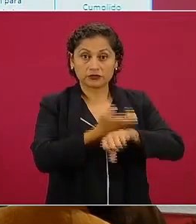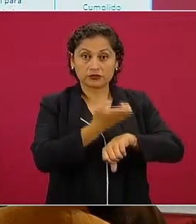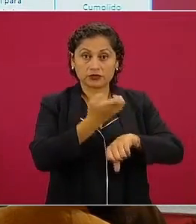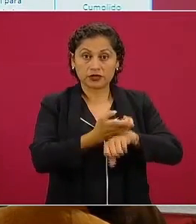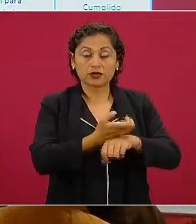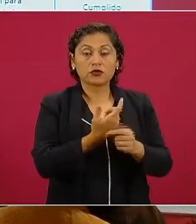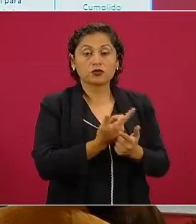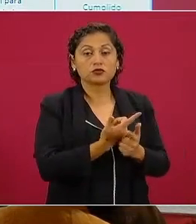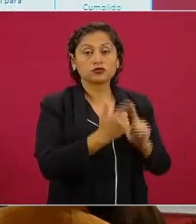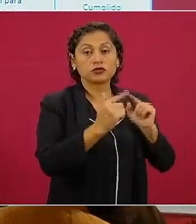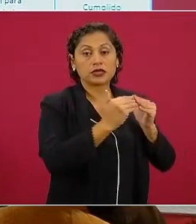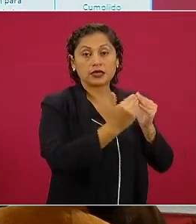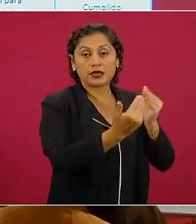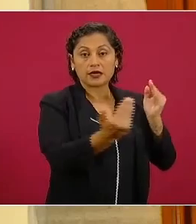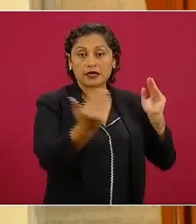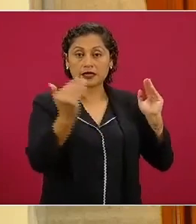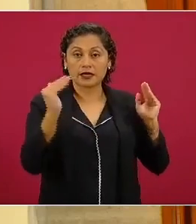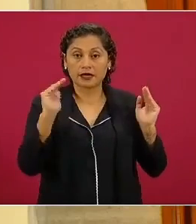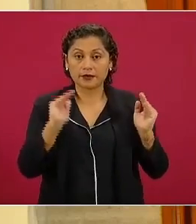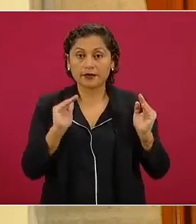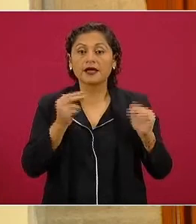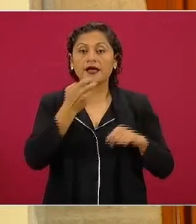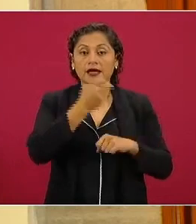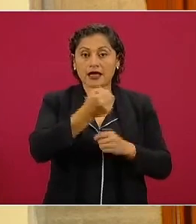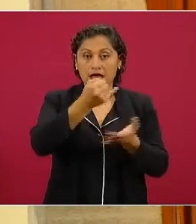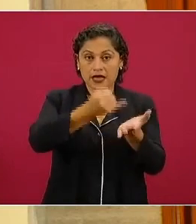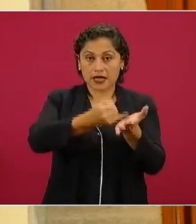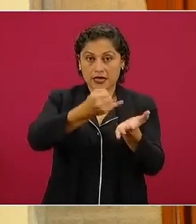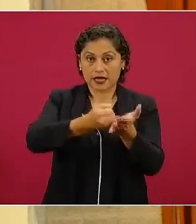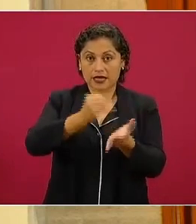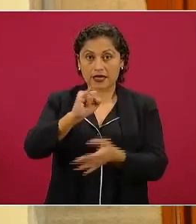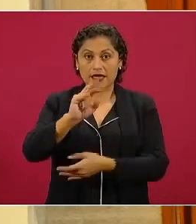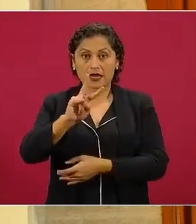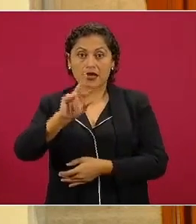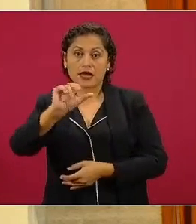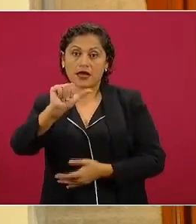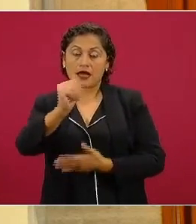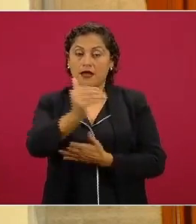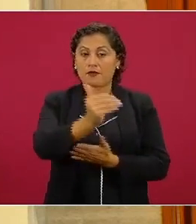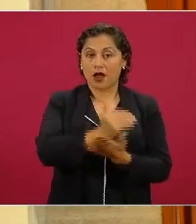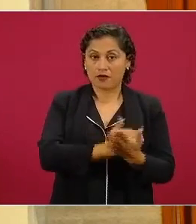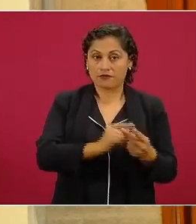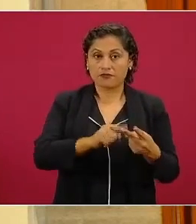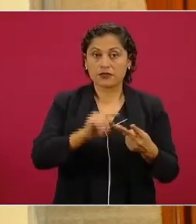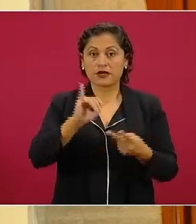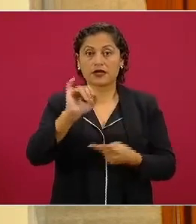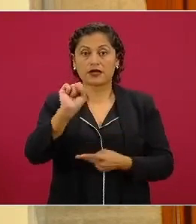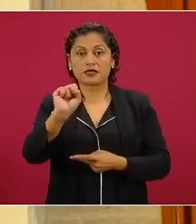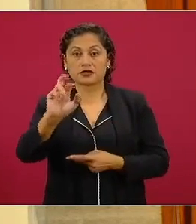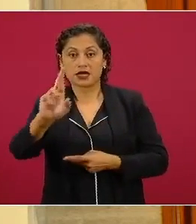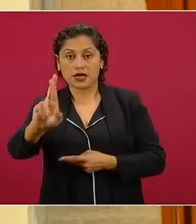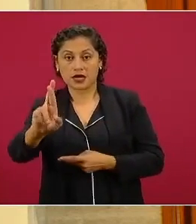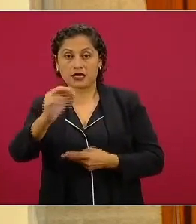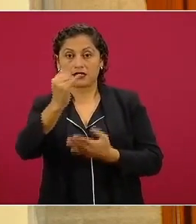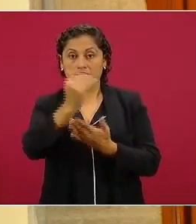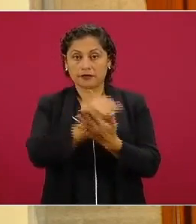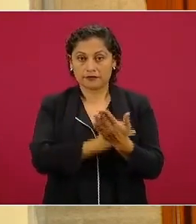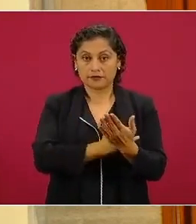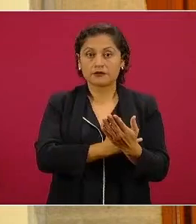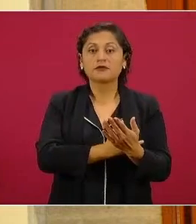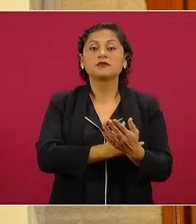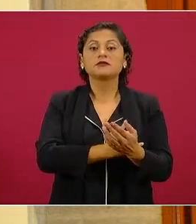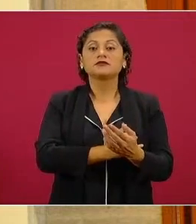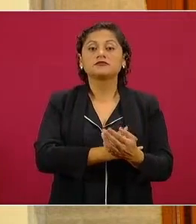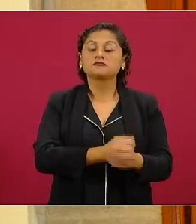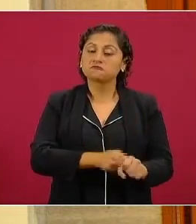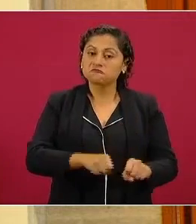en esa franja bajará el IVA el impuesto sobre la renta costarán los mismos